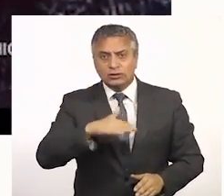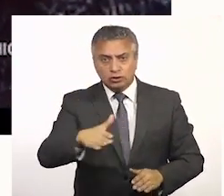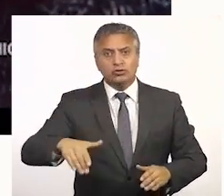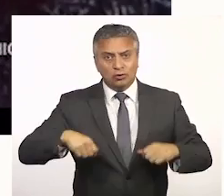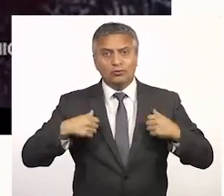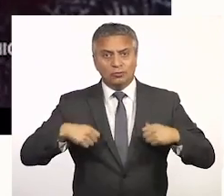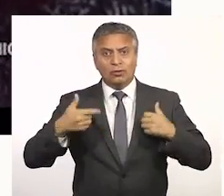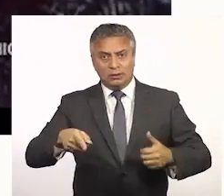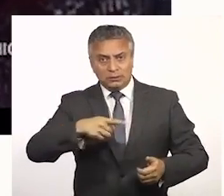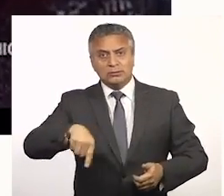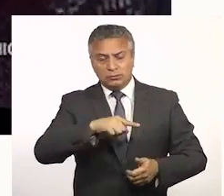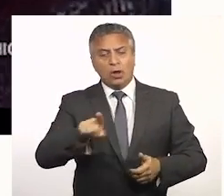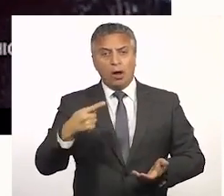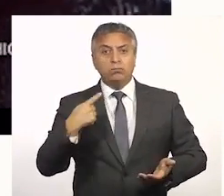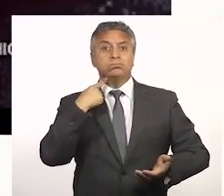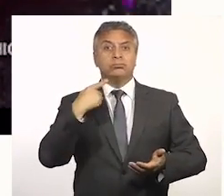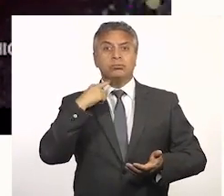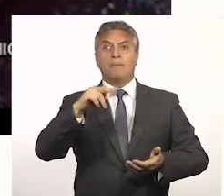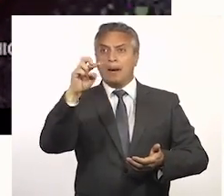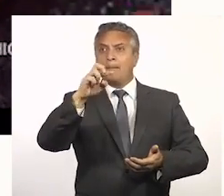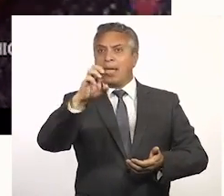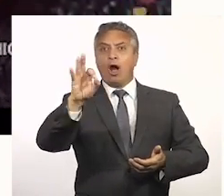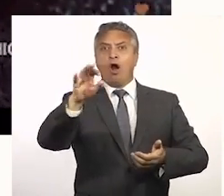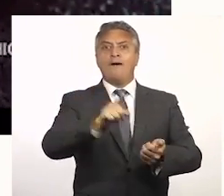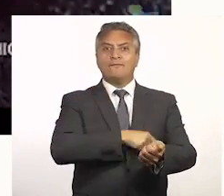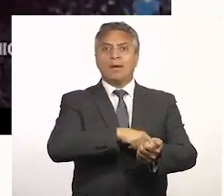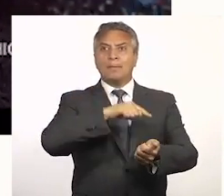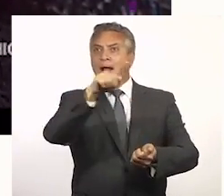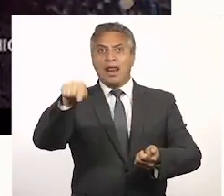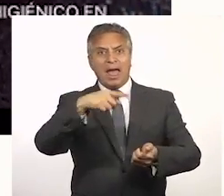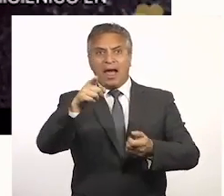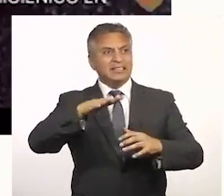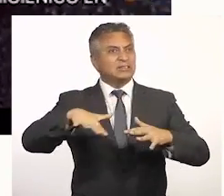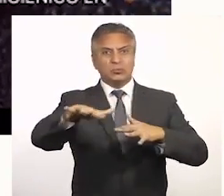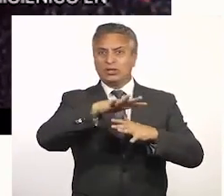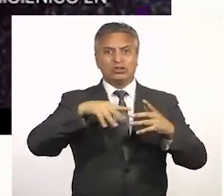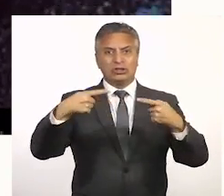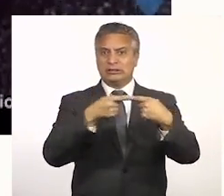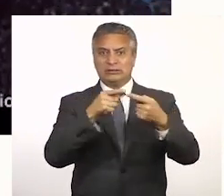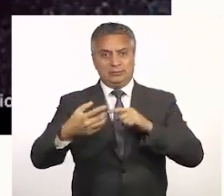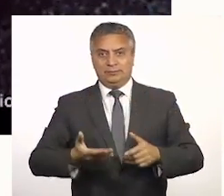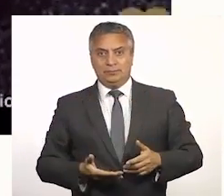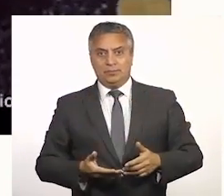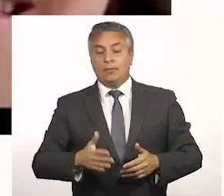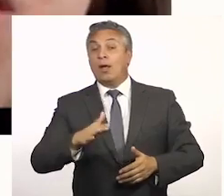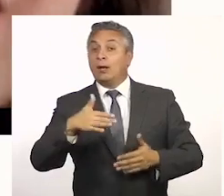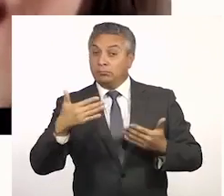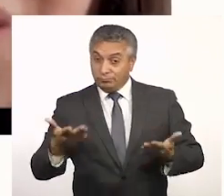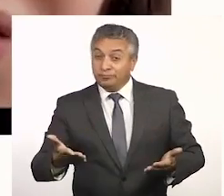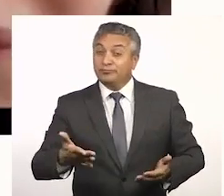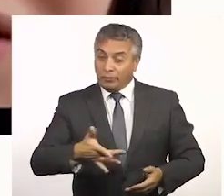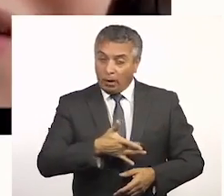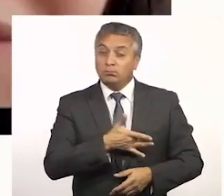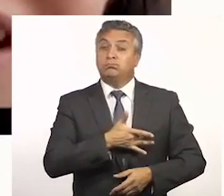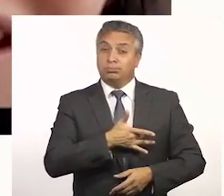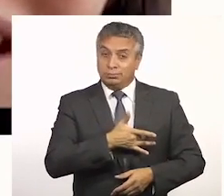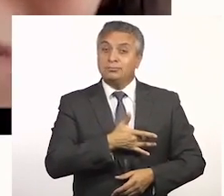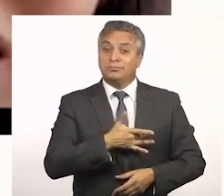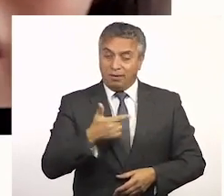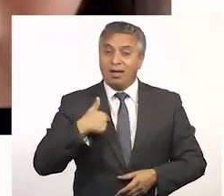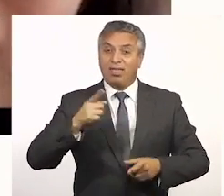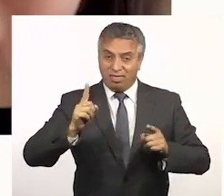también a los niños, niñas y adolescentes que evidentemente se ven afectados cuando sus papás o sus familiares directos están en esta situación. Eso suena duro, pero